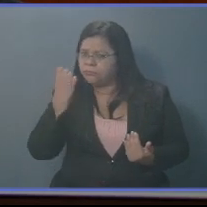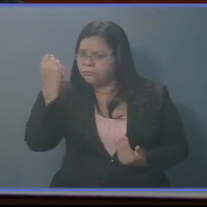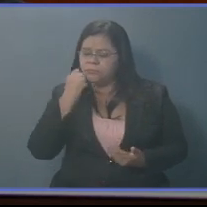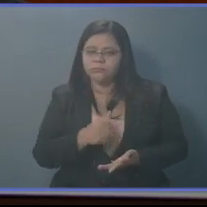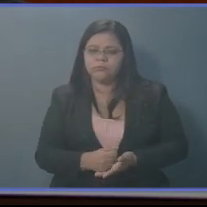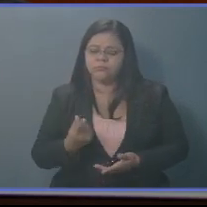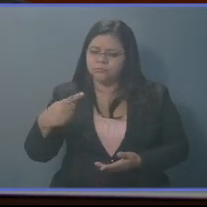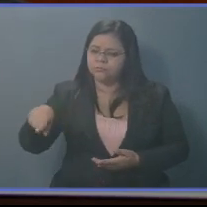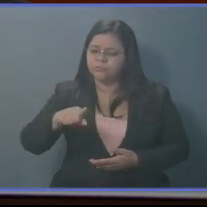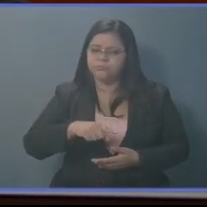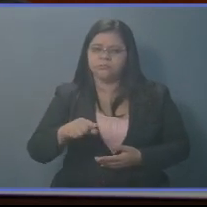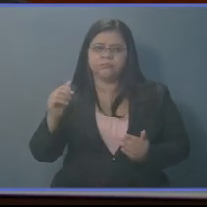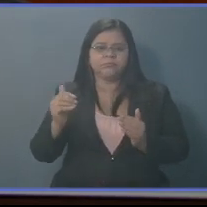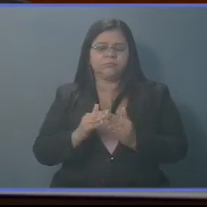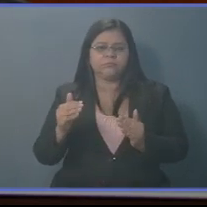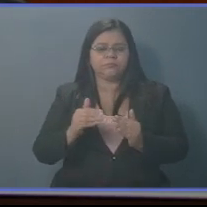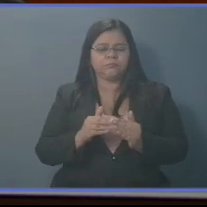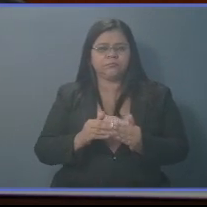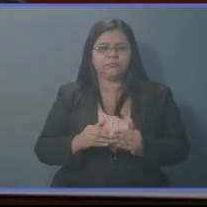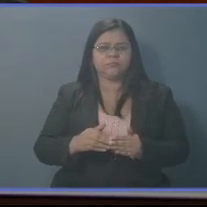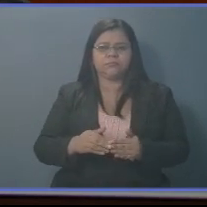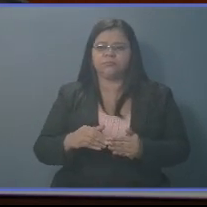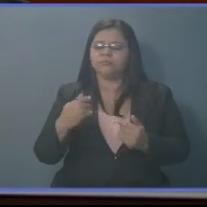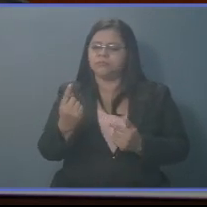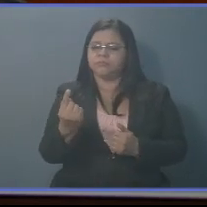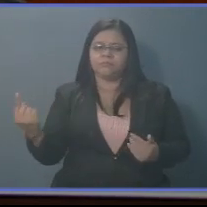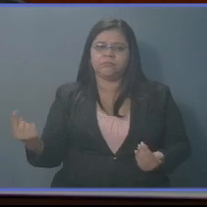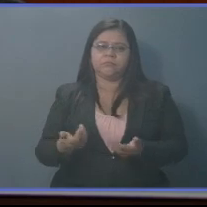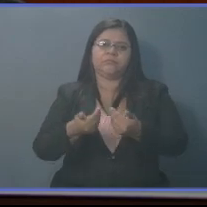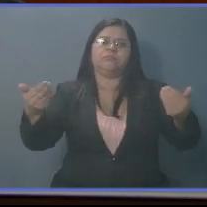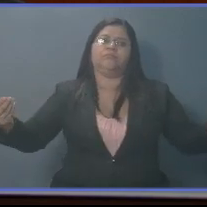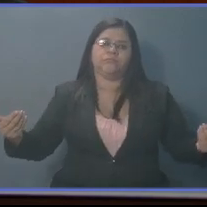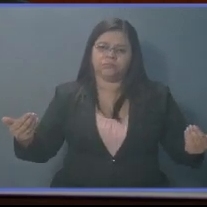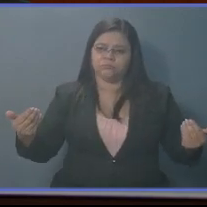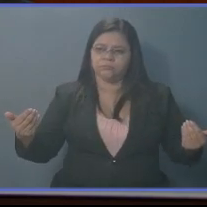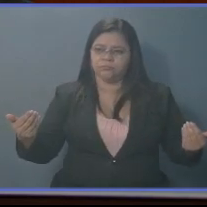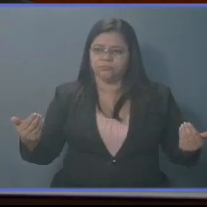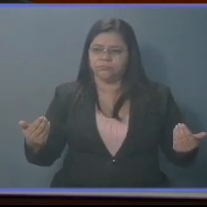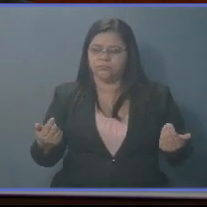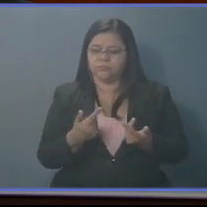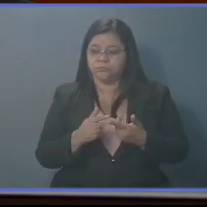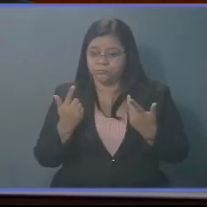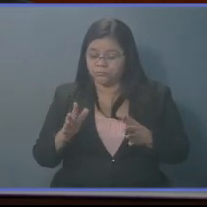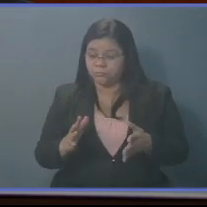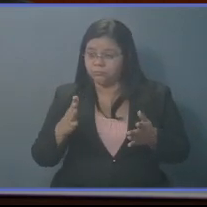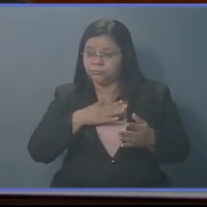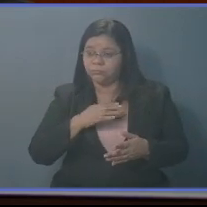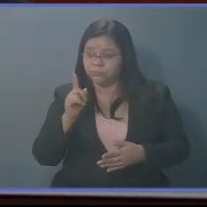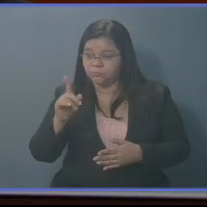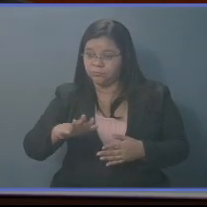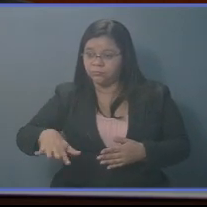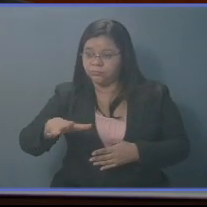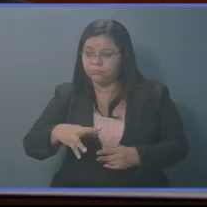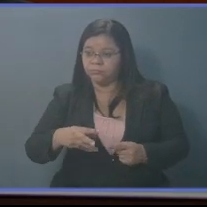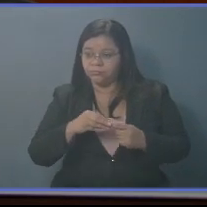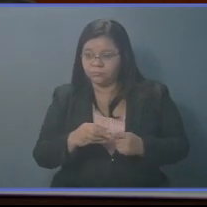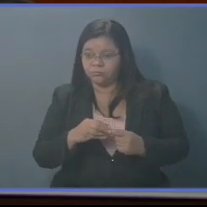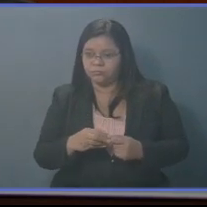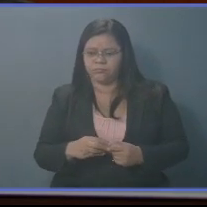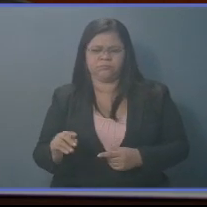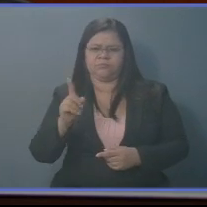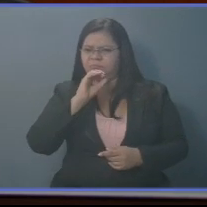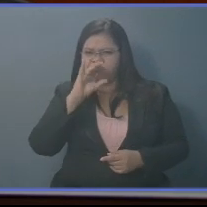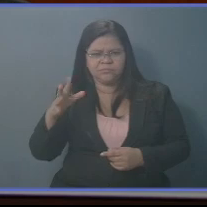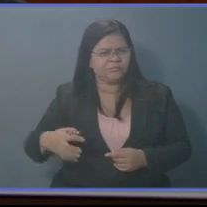¿Acaso ellos son extraterrestres de otro volado, de otro tipo, al cual usted tiene en un lugar muy especial? No